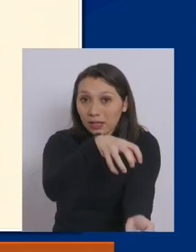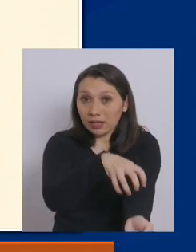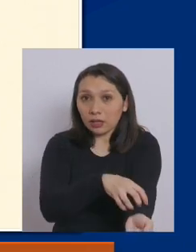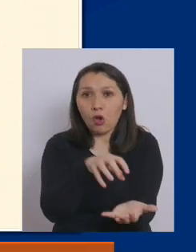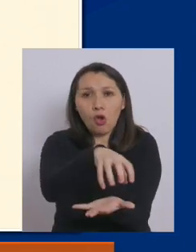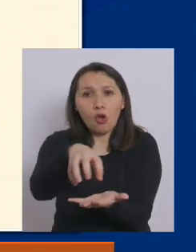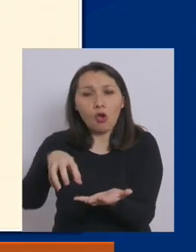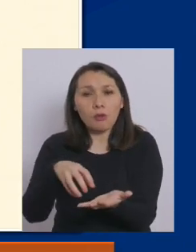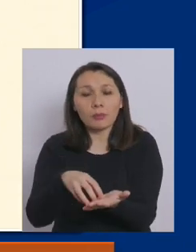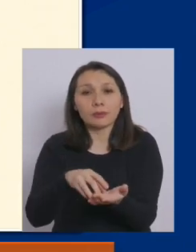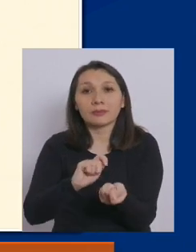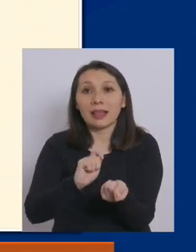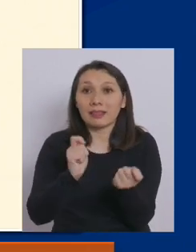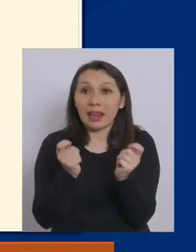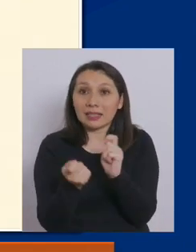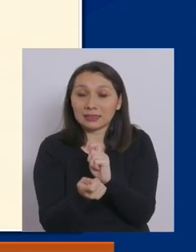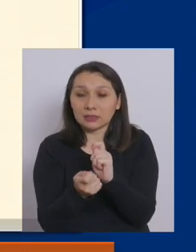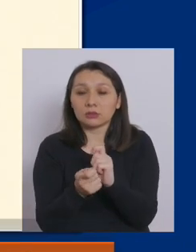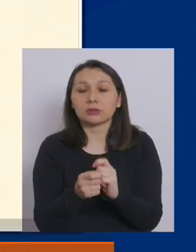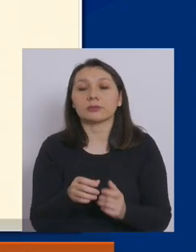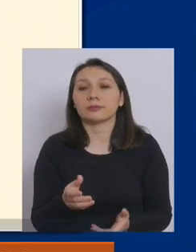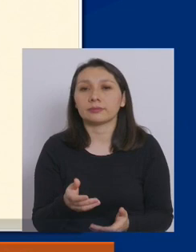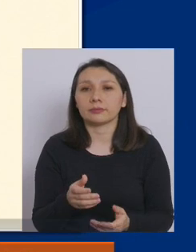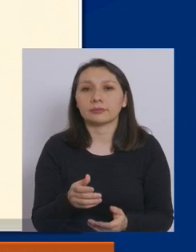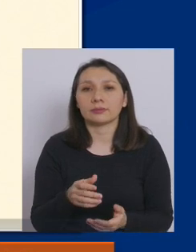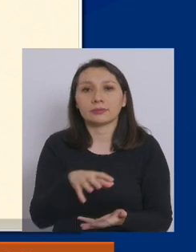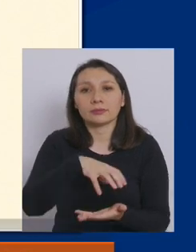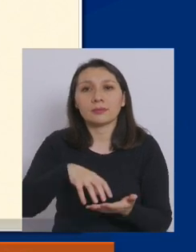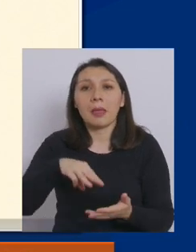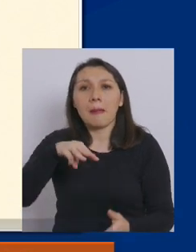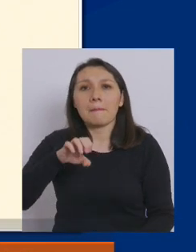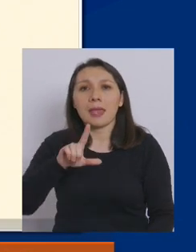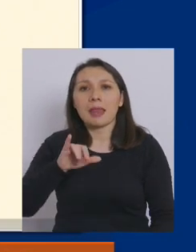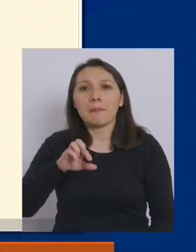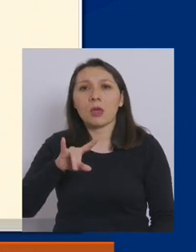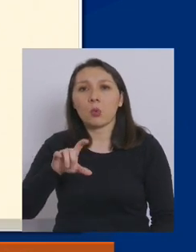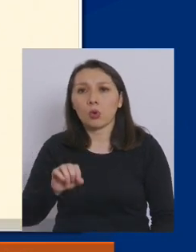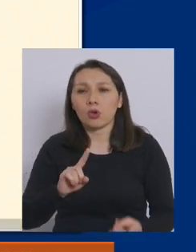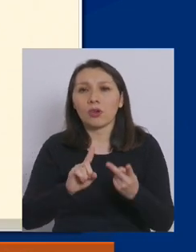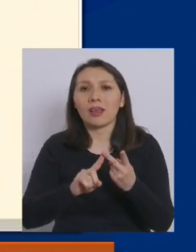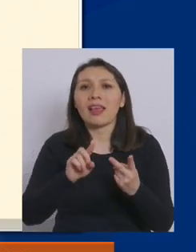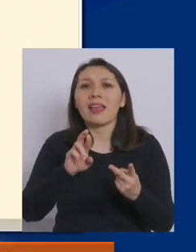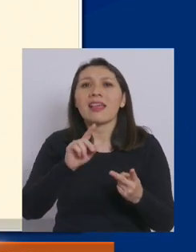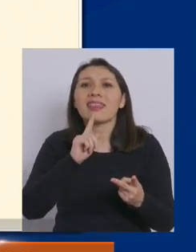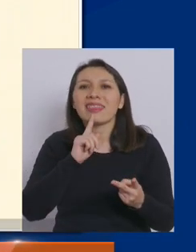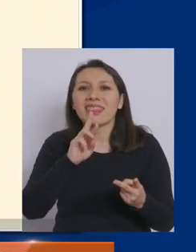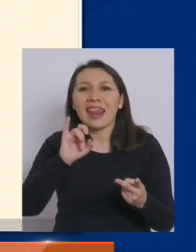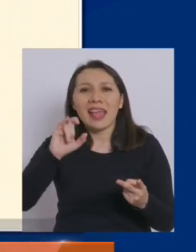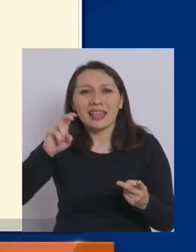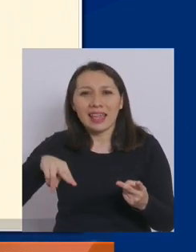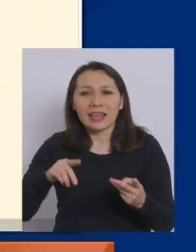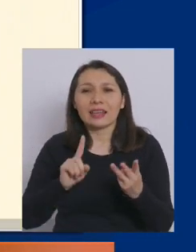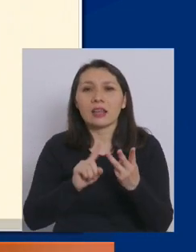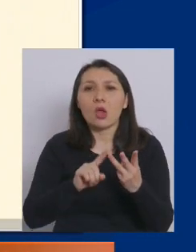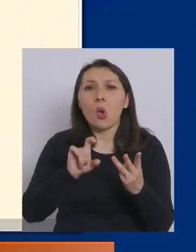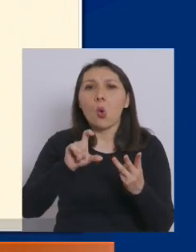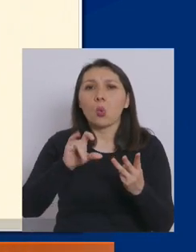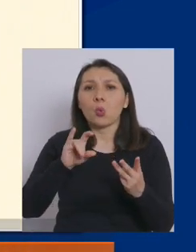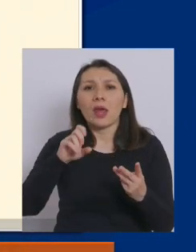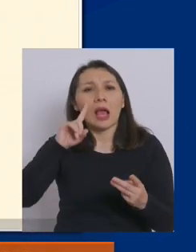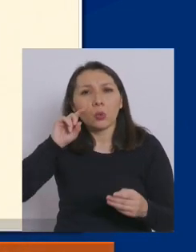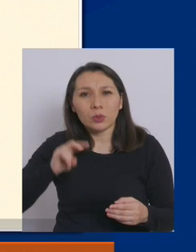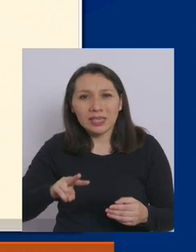comunas a transición, las comunas de Melipeuco, Traillén y Curacautín. Y